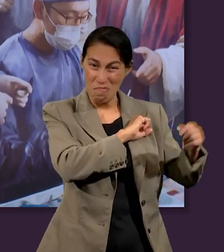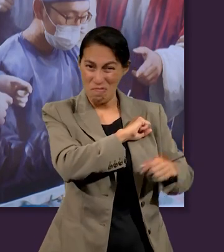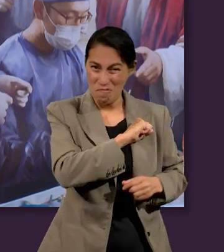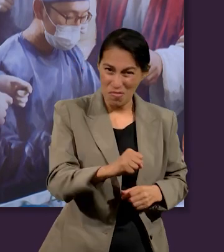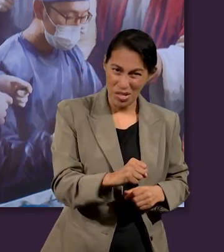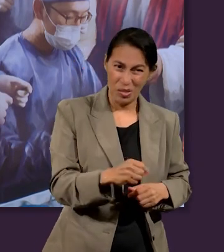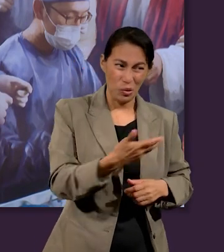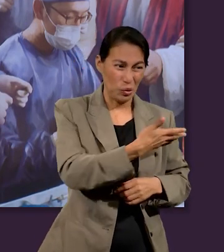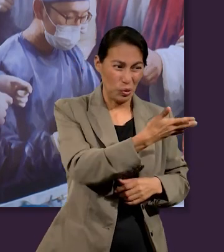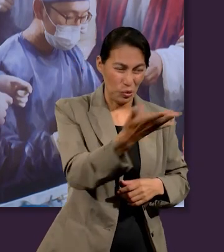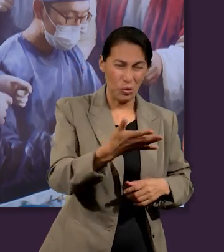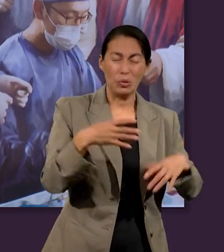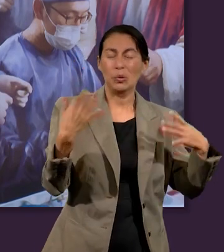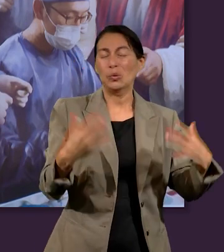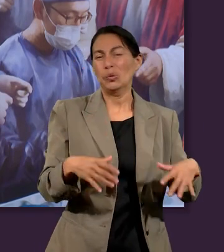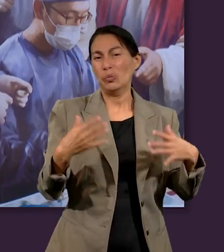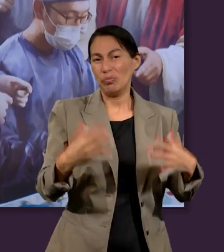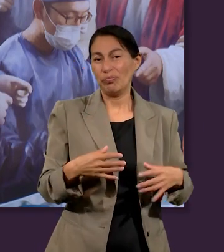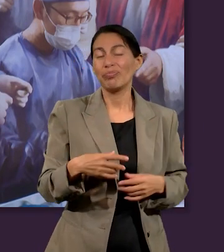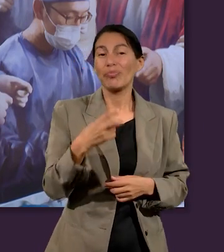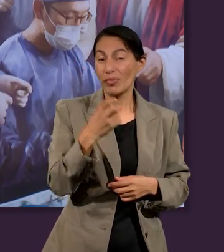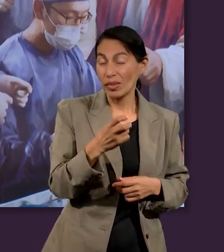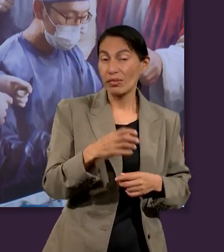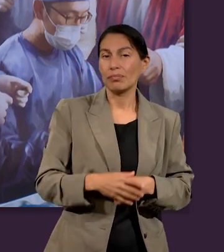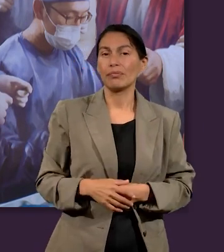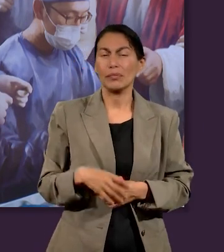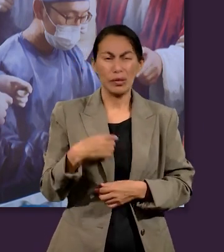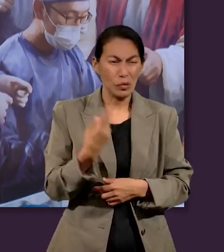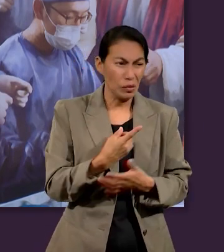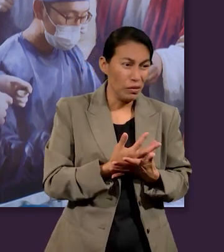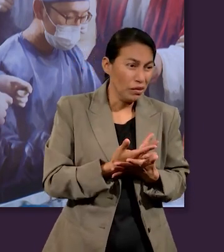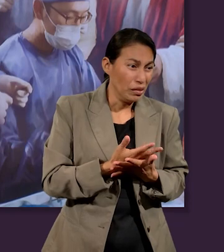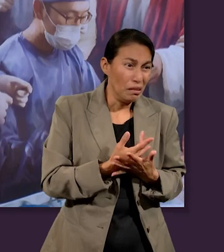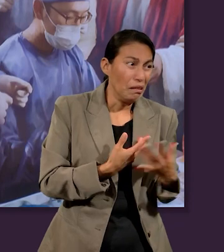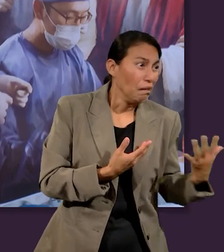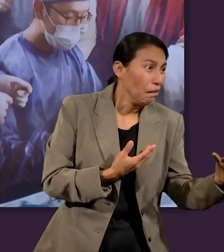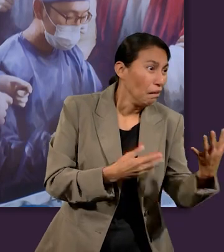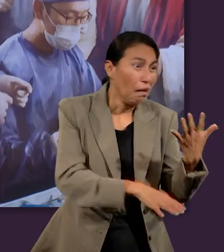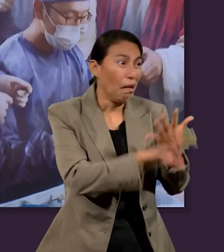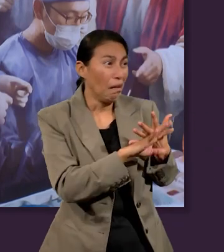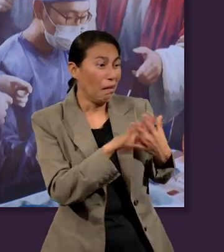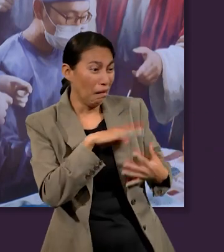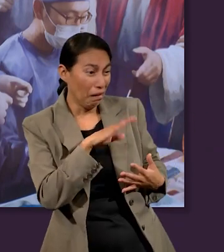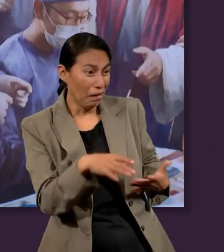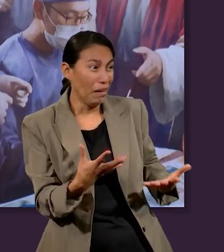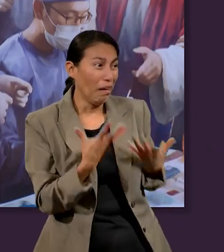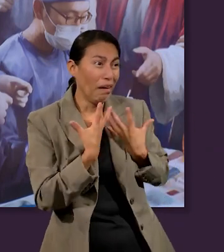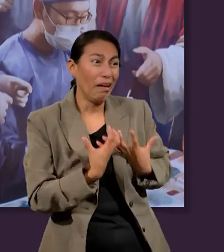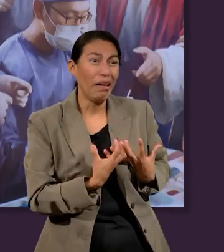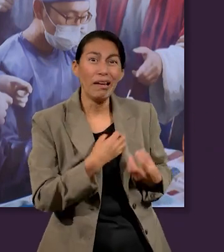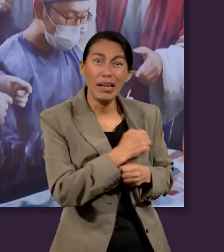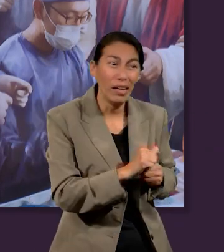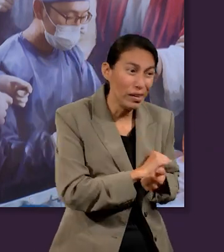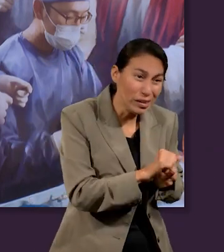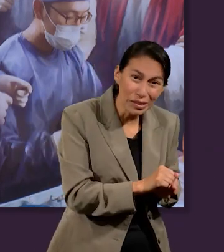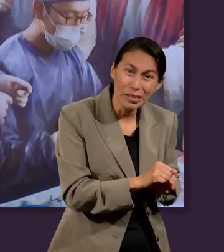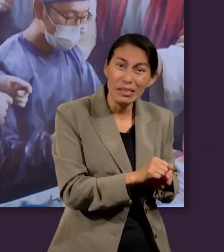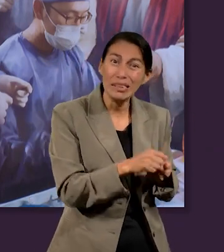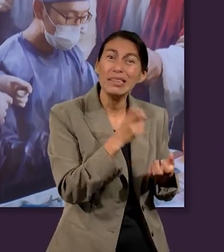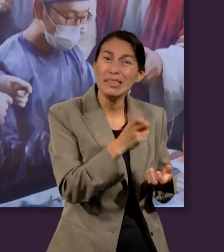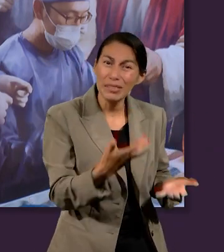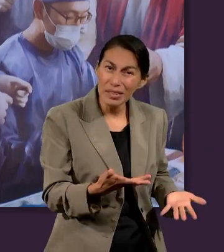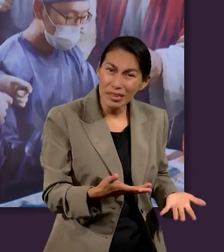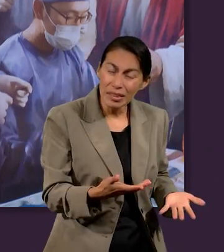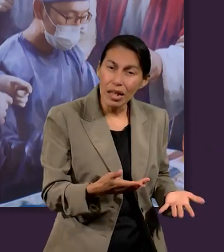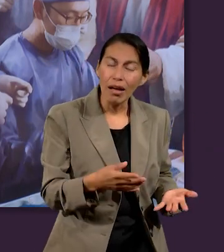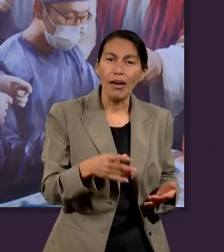espirituales de maldad en las regiones celestes. Pero, ¿cuál es nuestra esperanza? ¿Cuál es la solución en medio